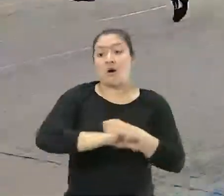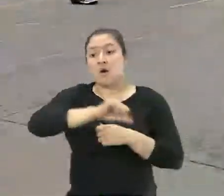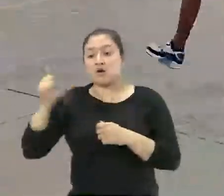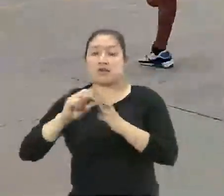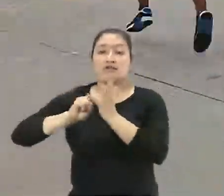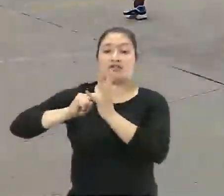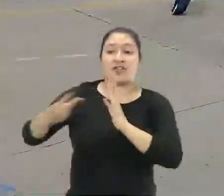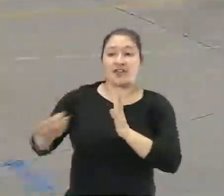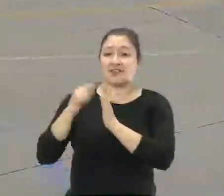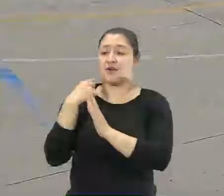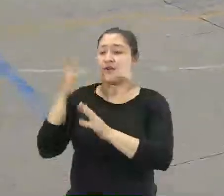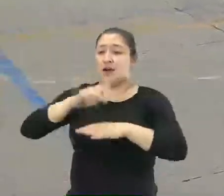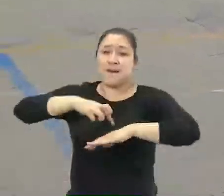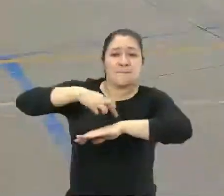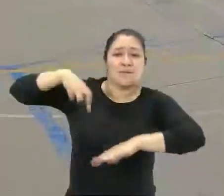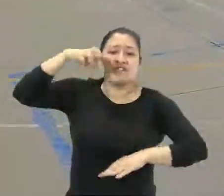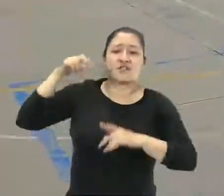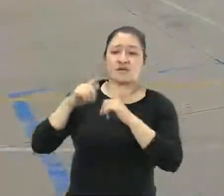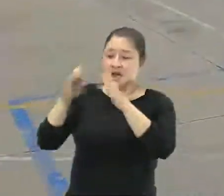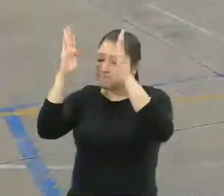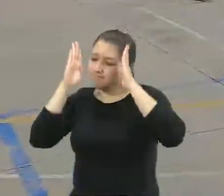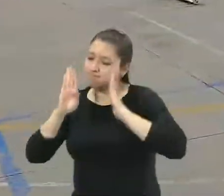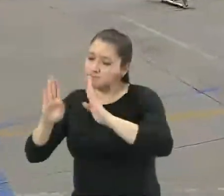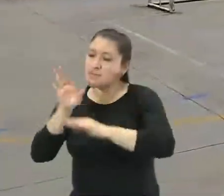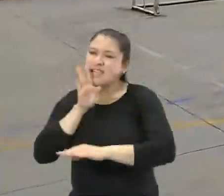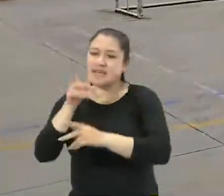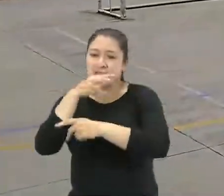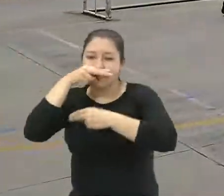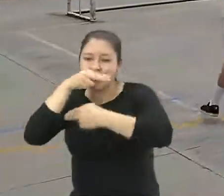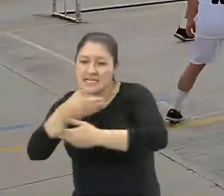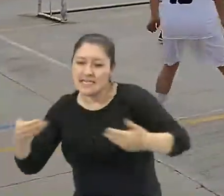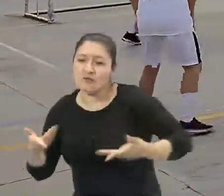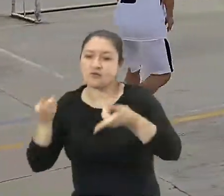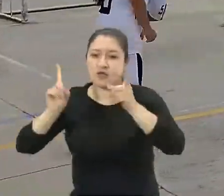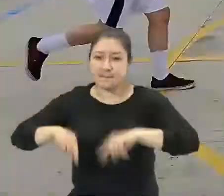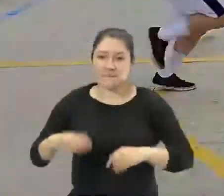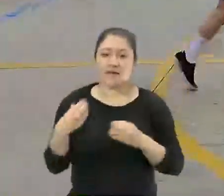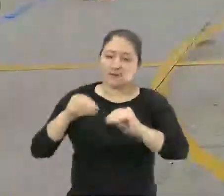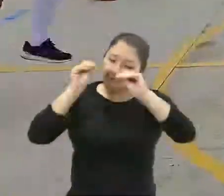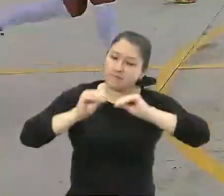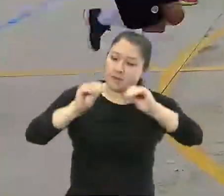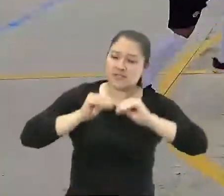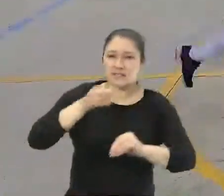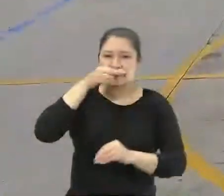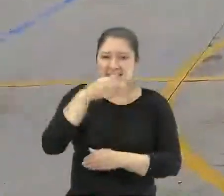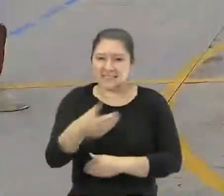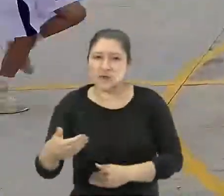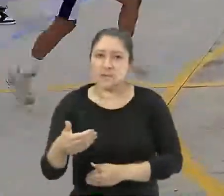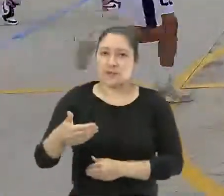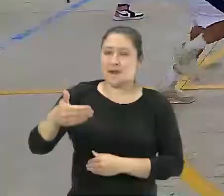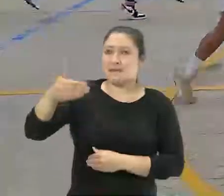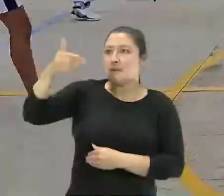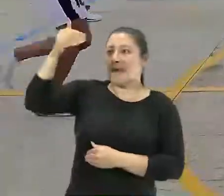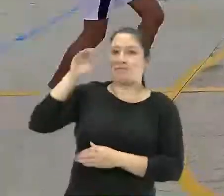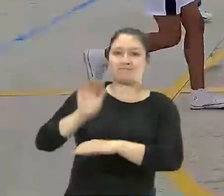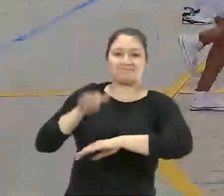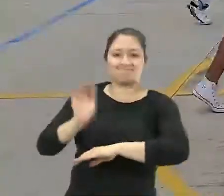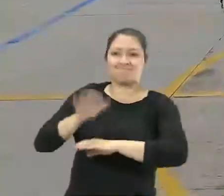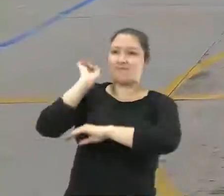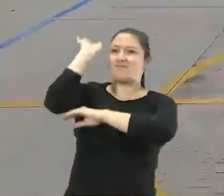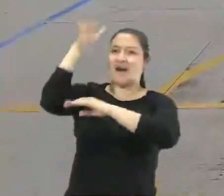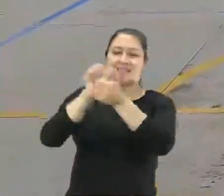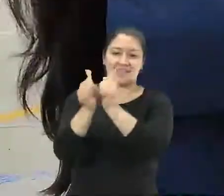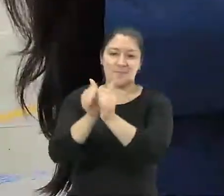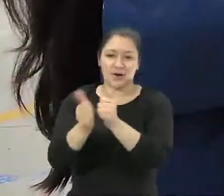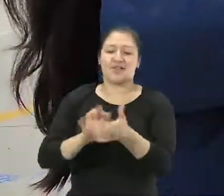técnico táctico el trabajo psicomotor para los pequeñines también ofrecemos el trabajo de reglamento todo lo